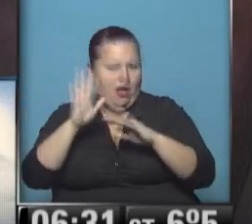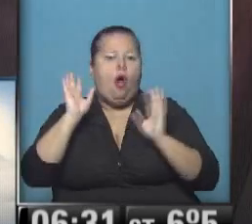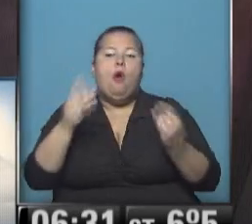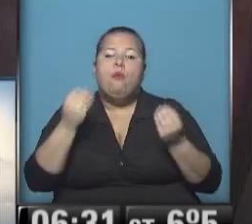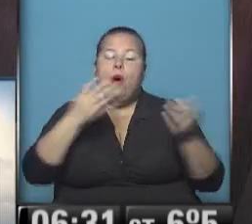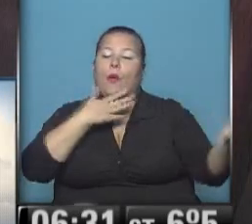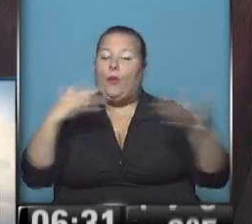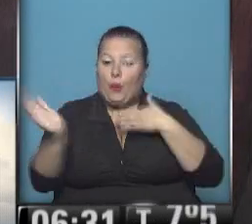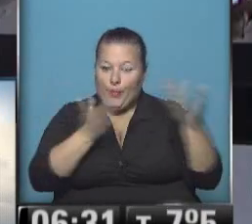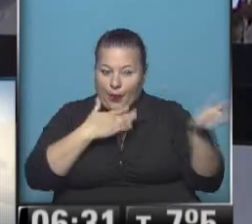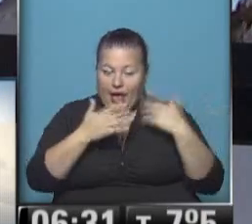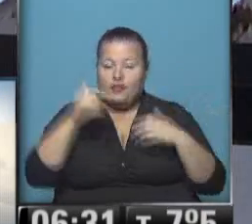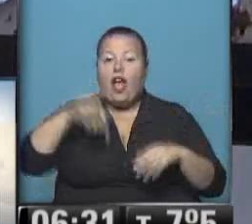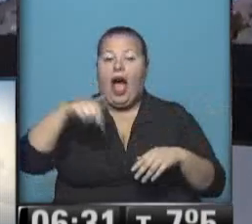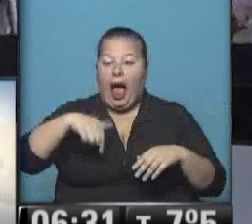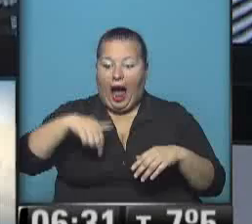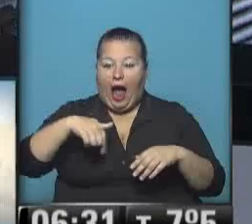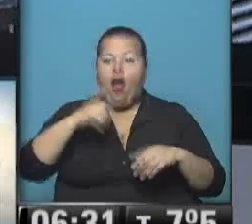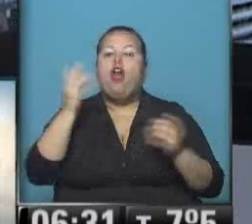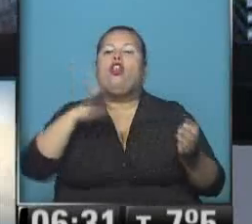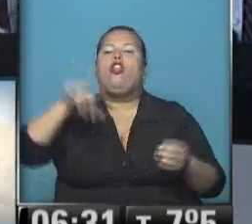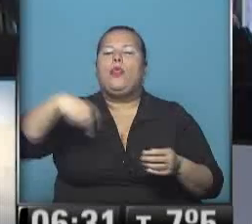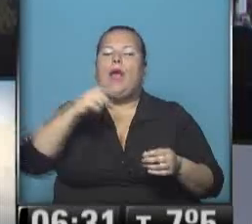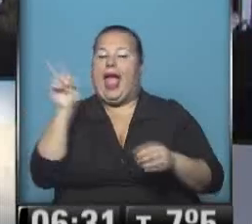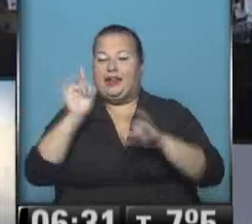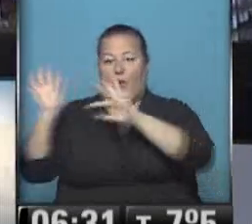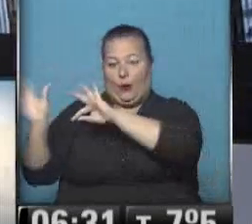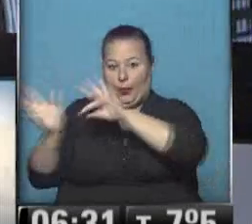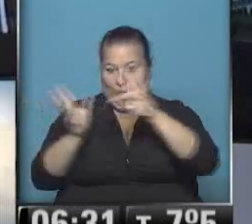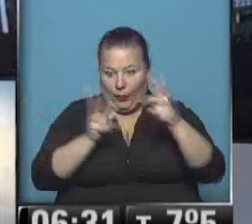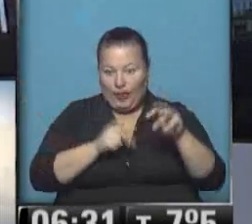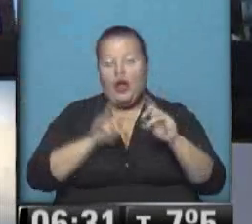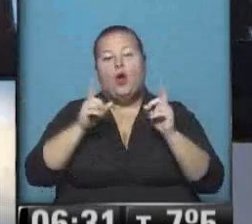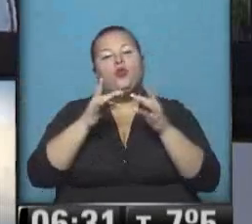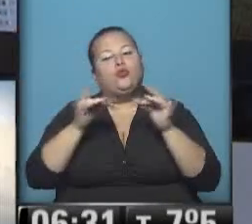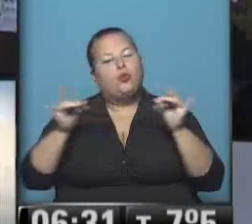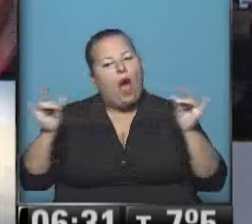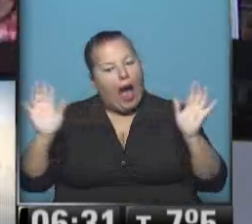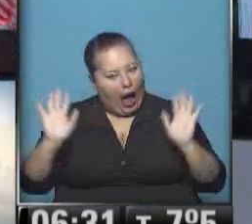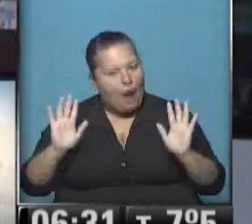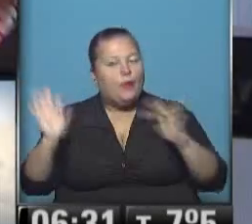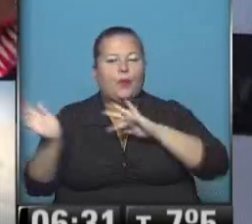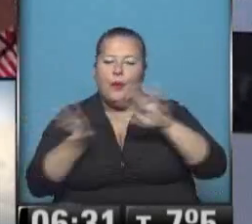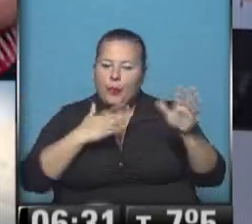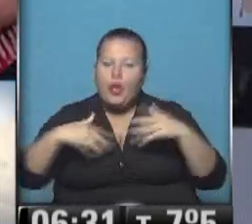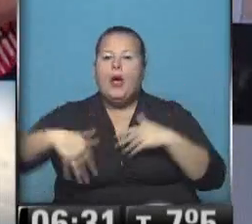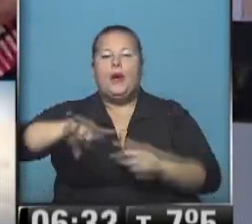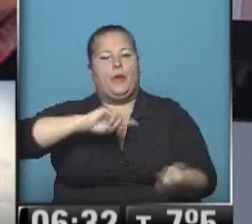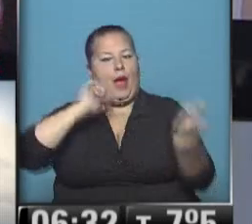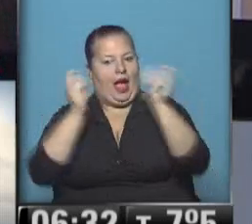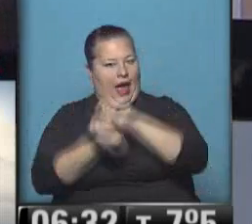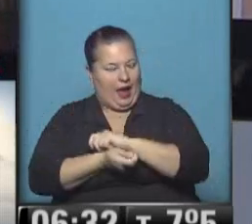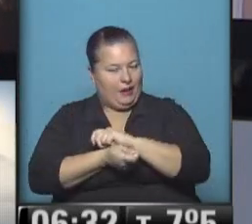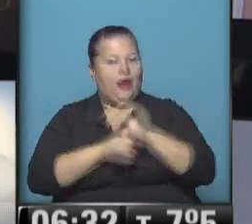el viento, que ahora mismo es del sector este, aunque suave, insisto, va a cambiar!